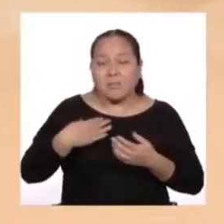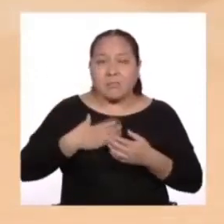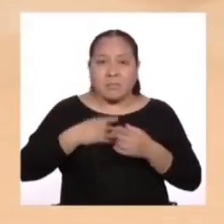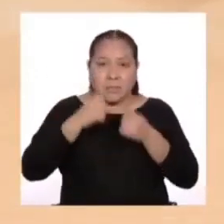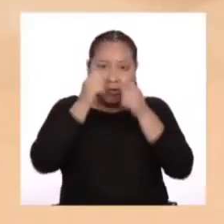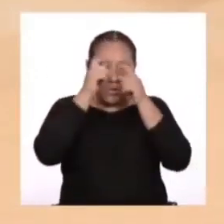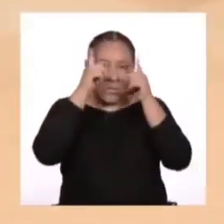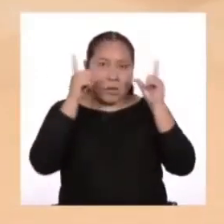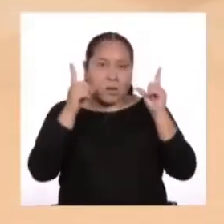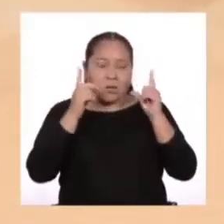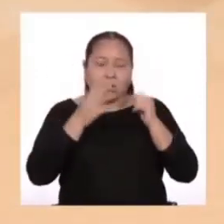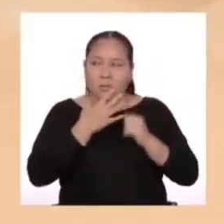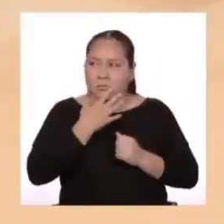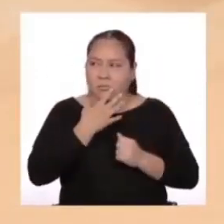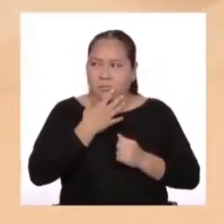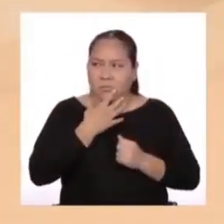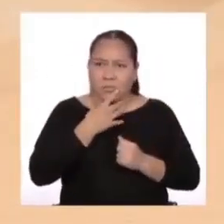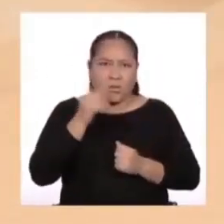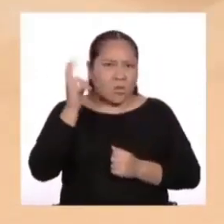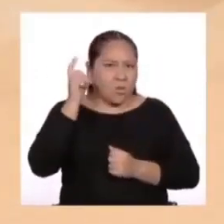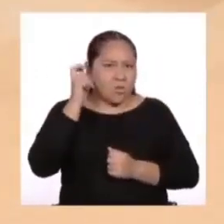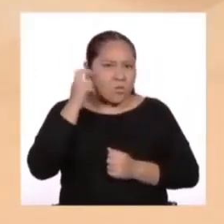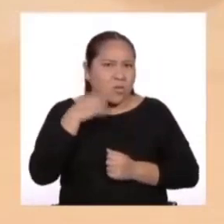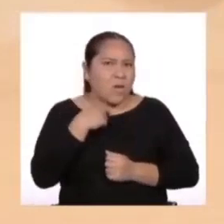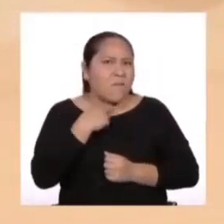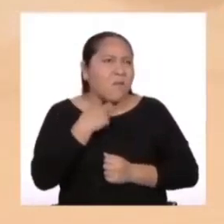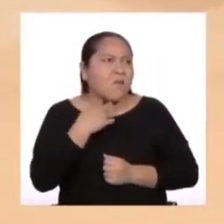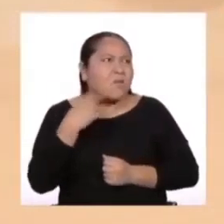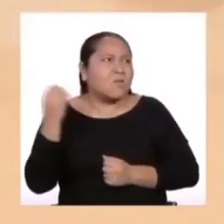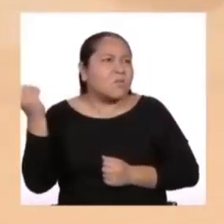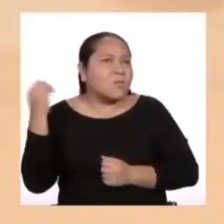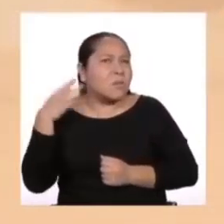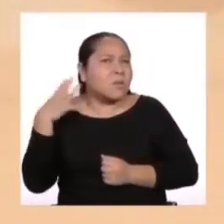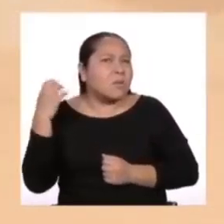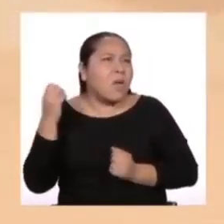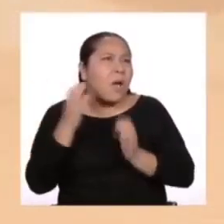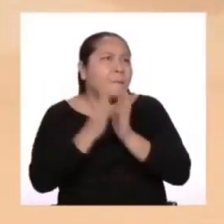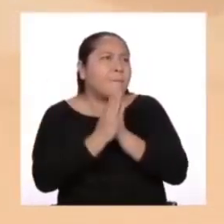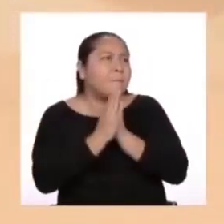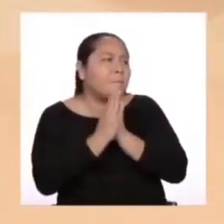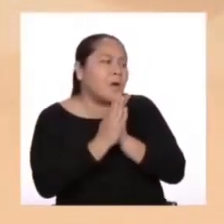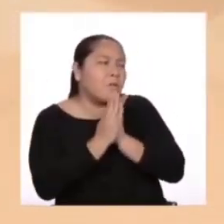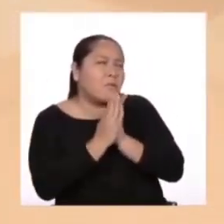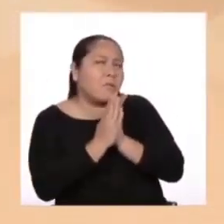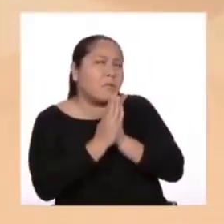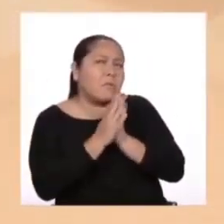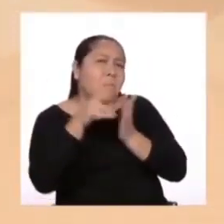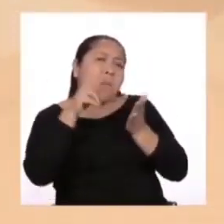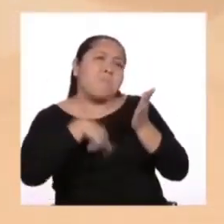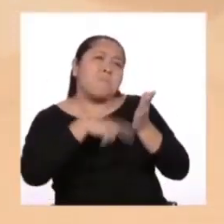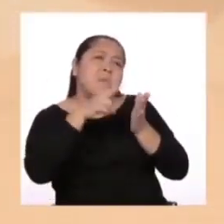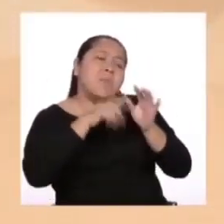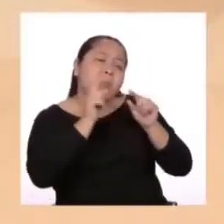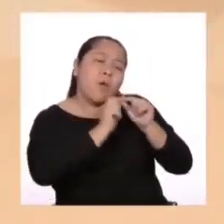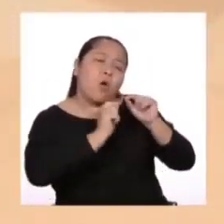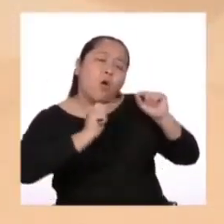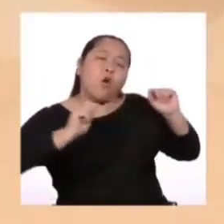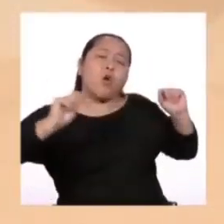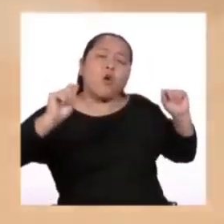sorpresa cuando escuché una extraña vocecita que me decía Por favor, píntame un cordero.